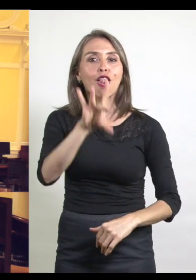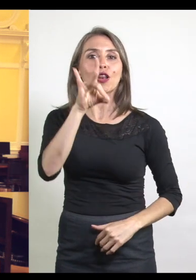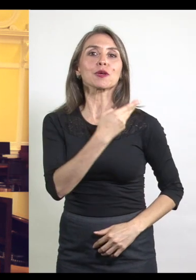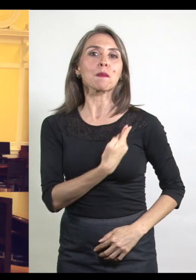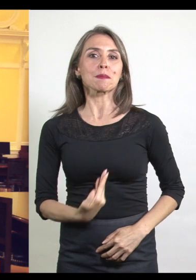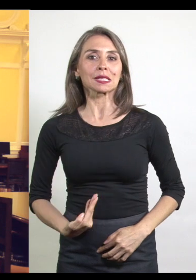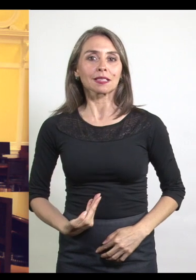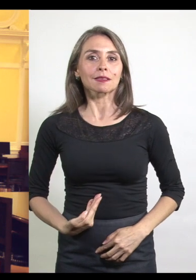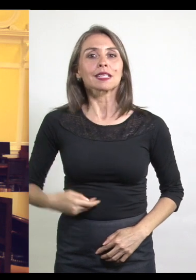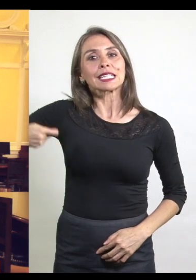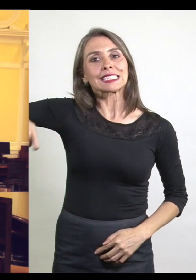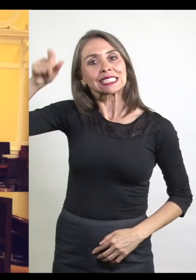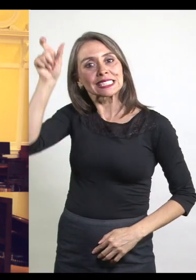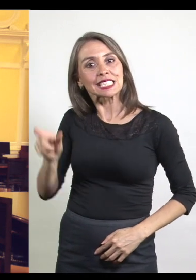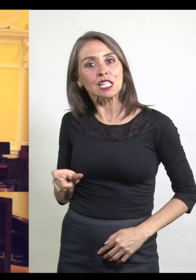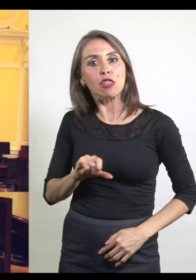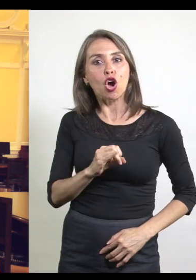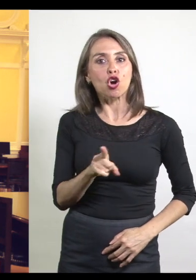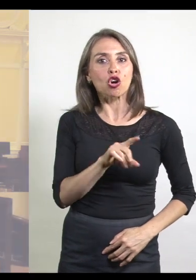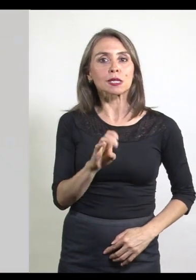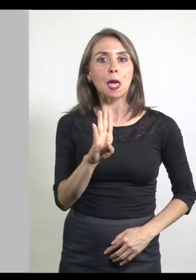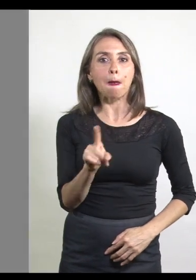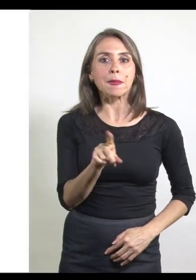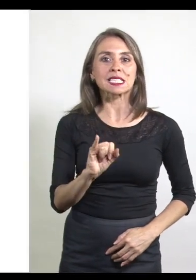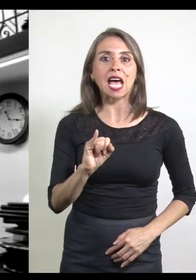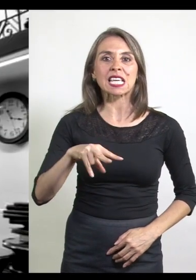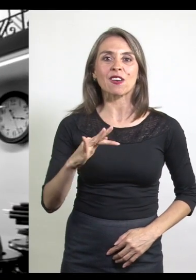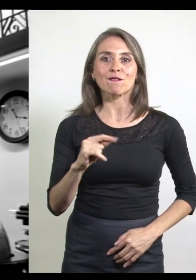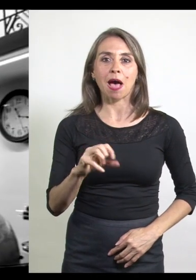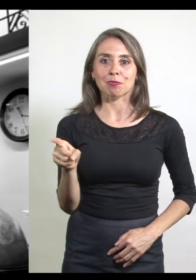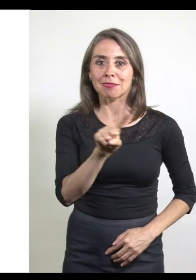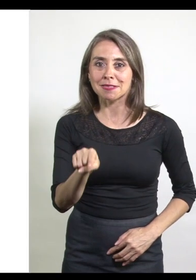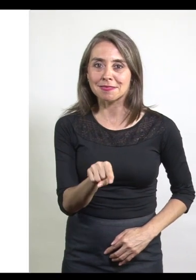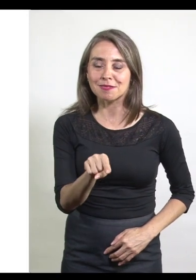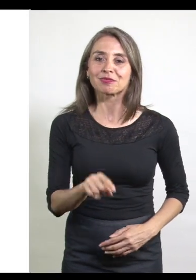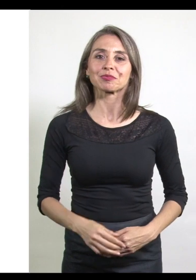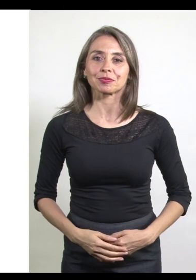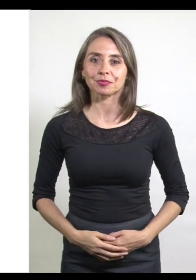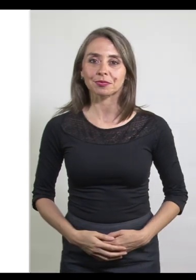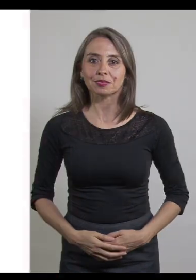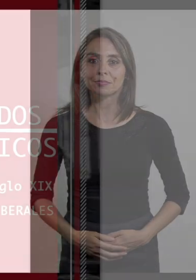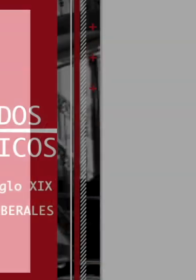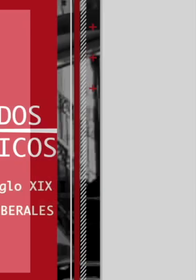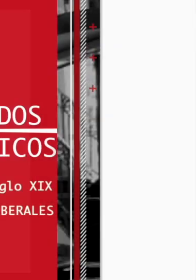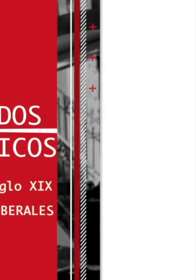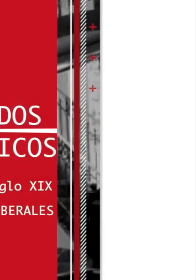presidente el senador José Besa Infantas. ¡Gracias! ¡Gracias!